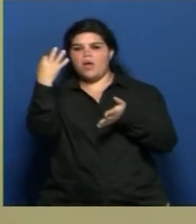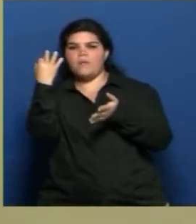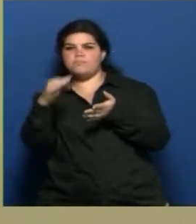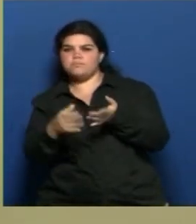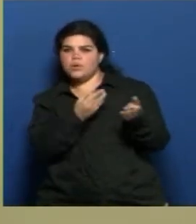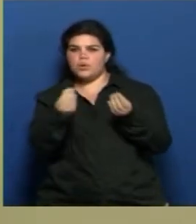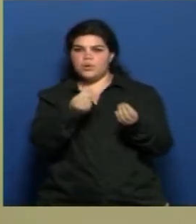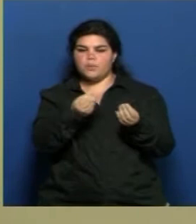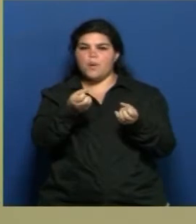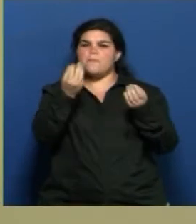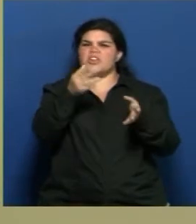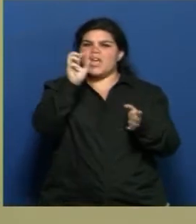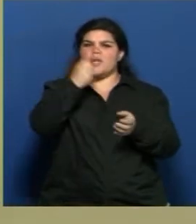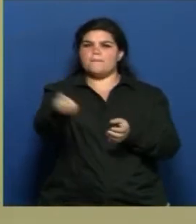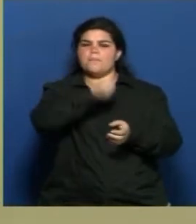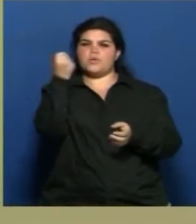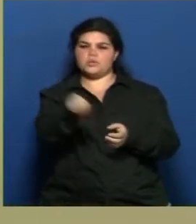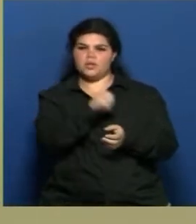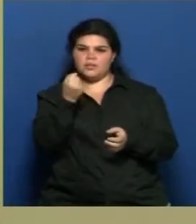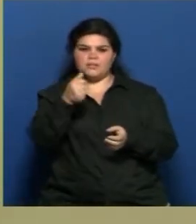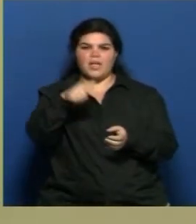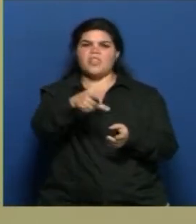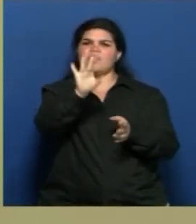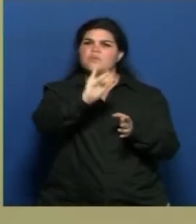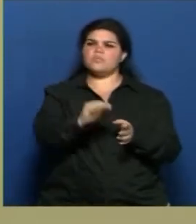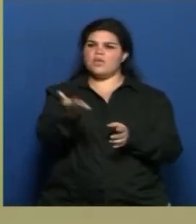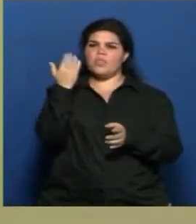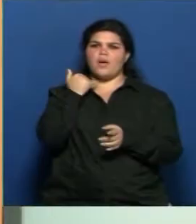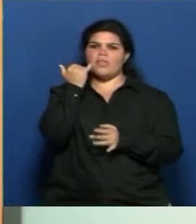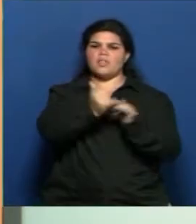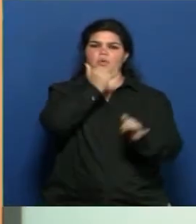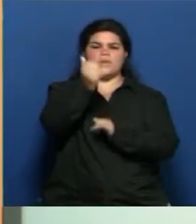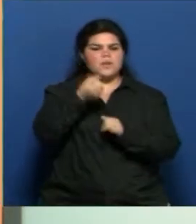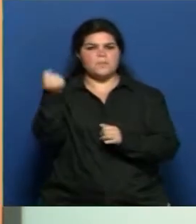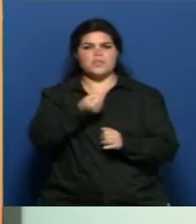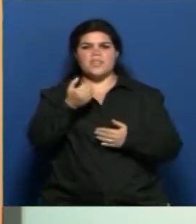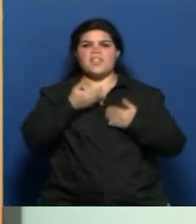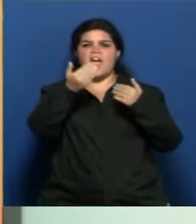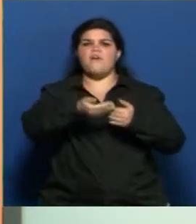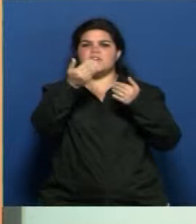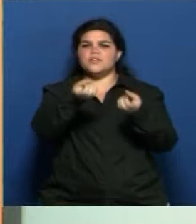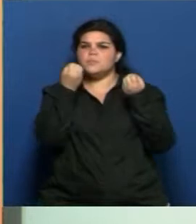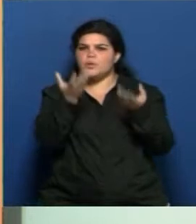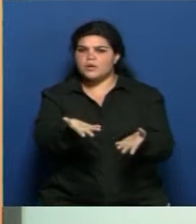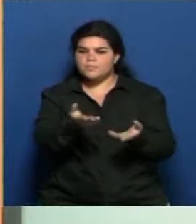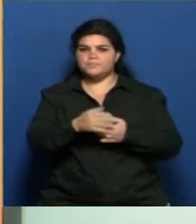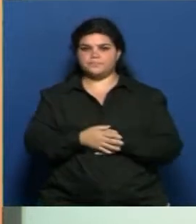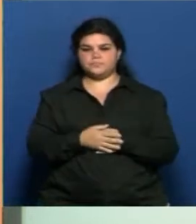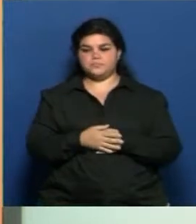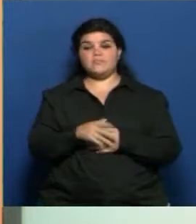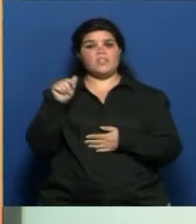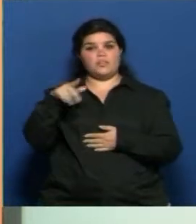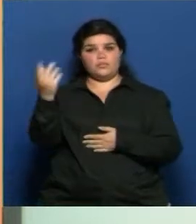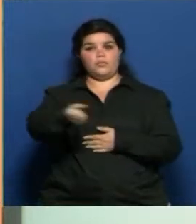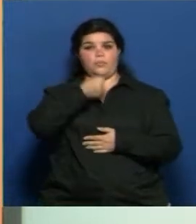Ordenamiento Territorial? Recién decía el diputado que lo tenemos que tener, hay que avanzar con esto. Yo creo que es muy importante, no solamente para la